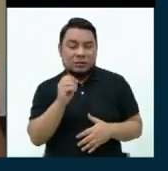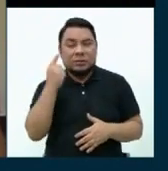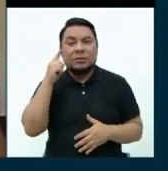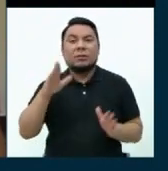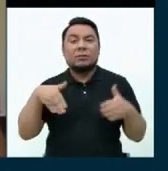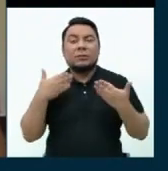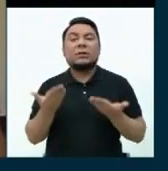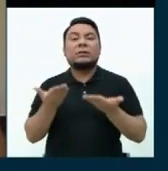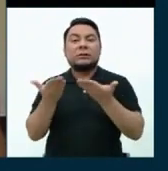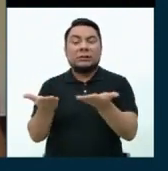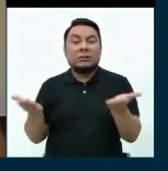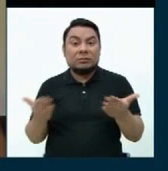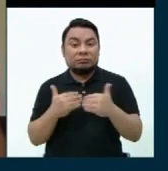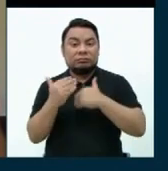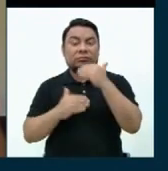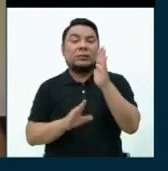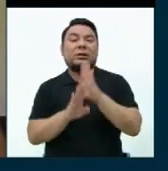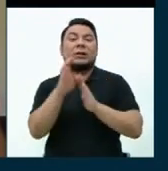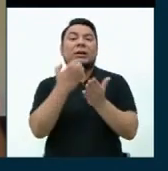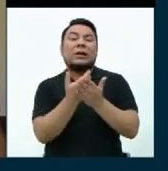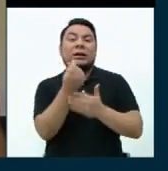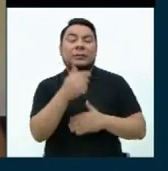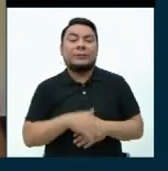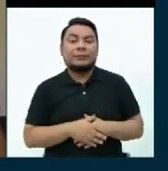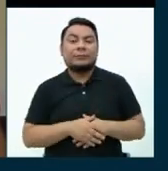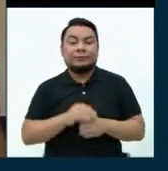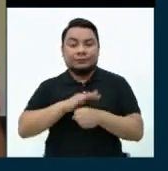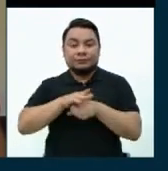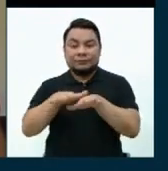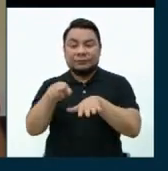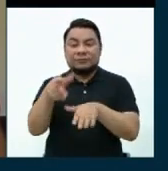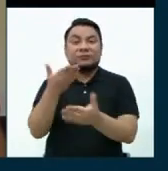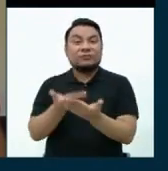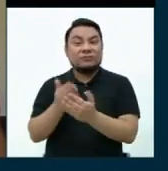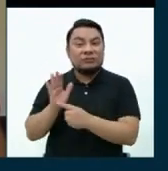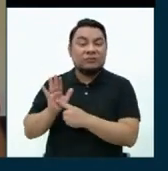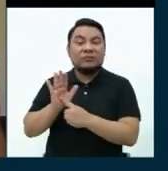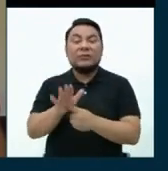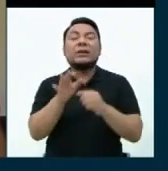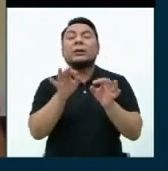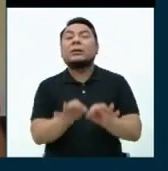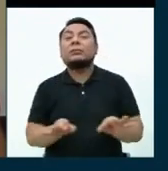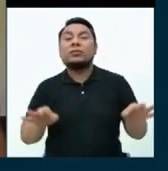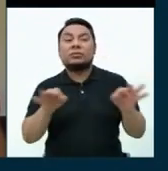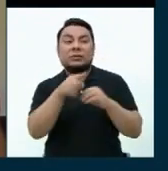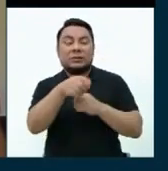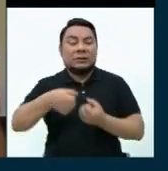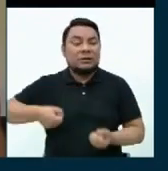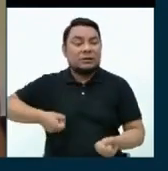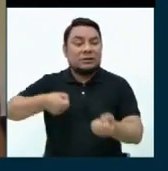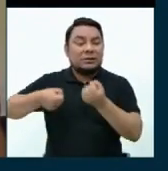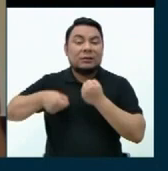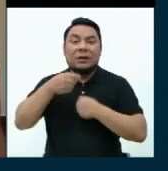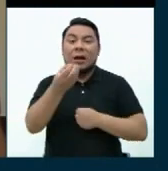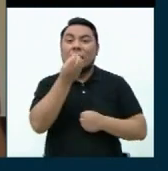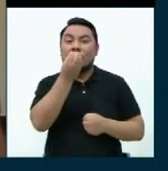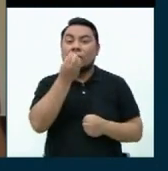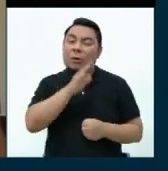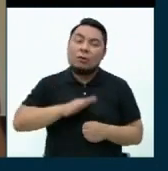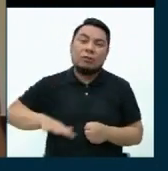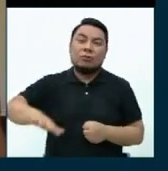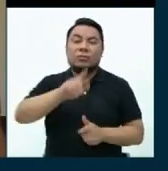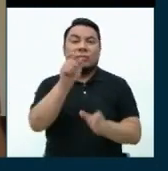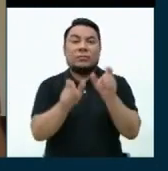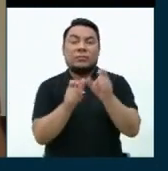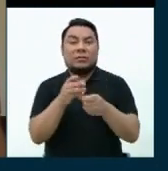poder darle dinamismo a nuestra economía. La pandemia también nos ha demostrado la importancia de la agricultura como la base alimentaria para la humanidad. Por